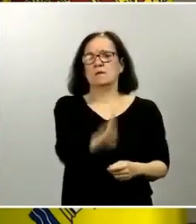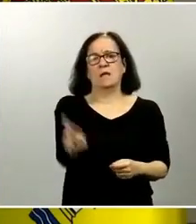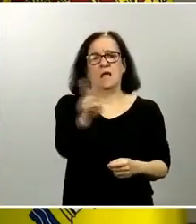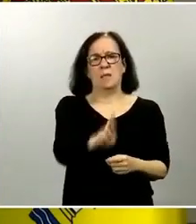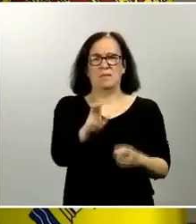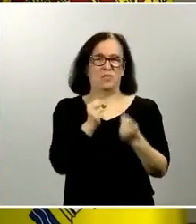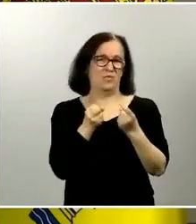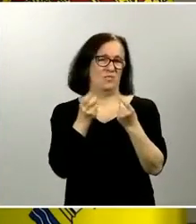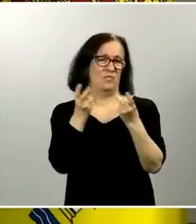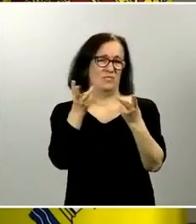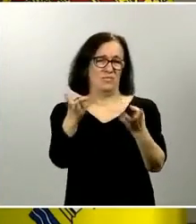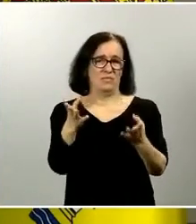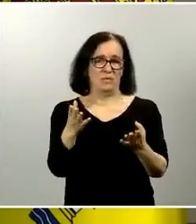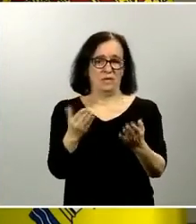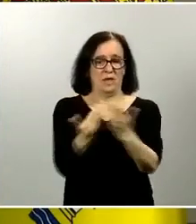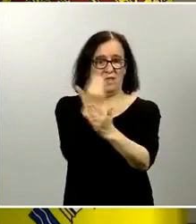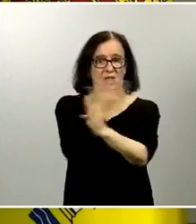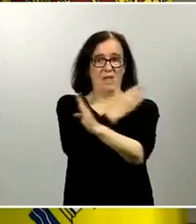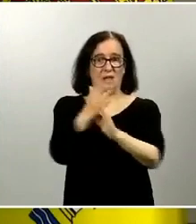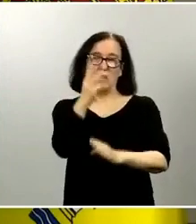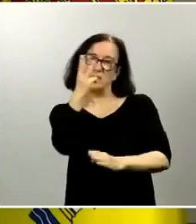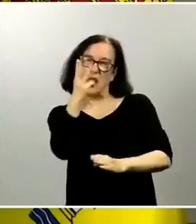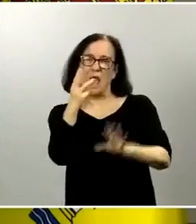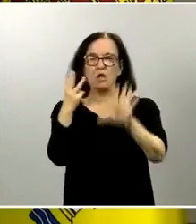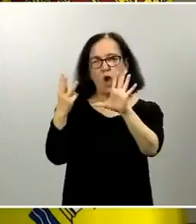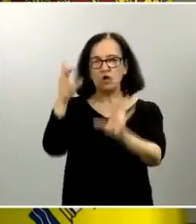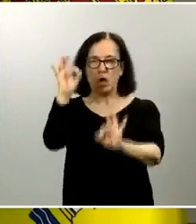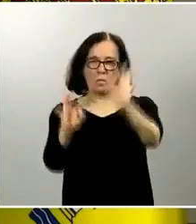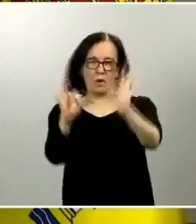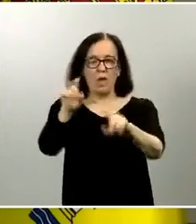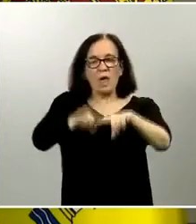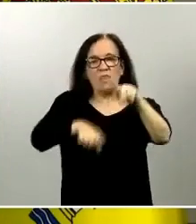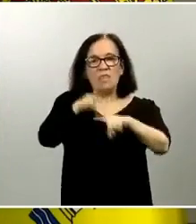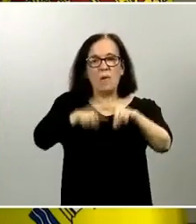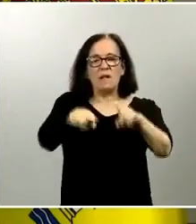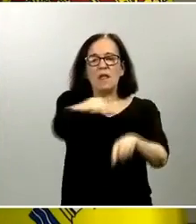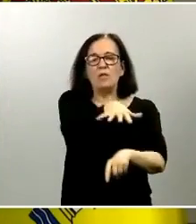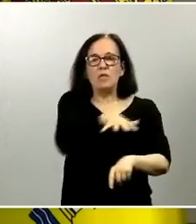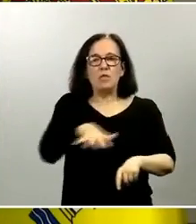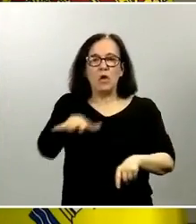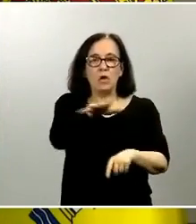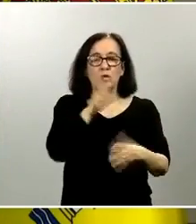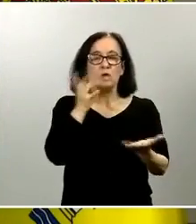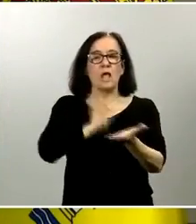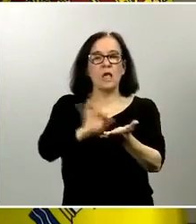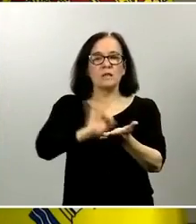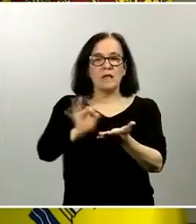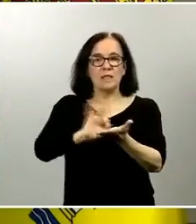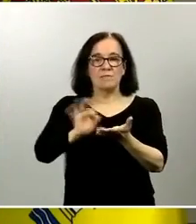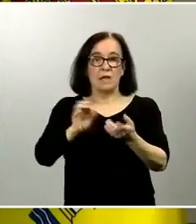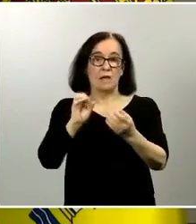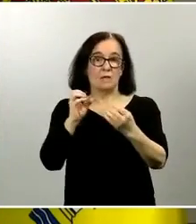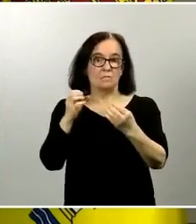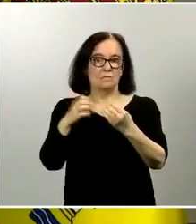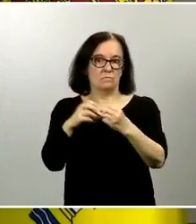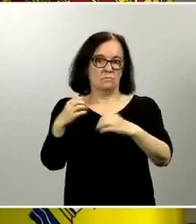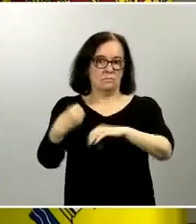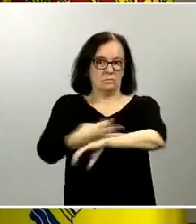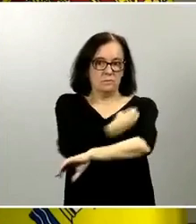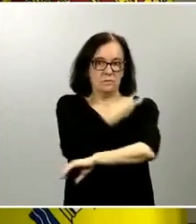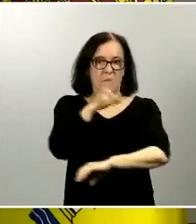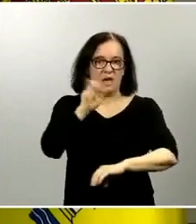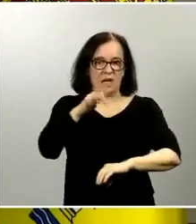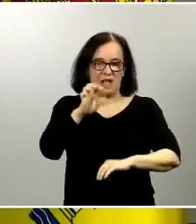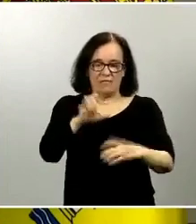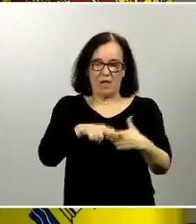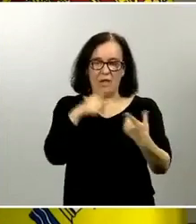estos últimos días entre un 3 y un 8% en función de los núcleos en los servicios comerciales de Renfe tienen una utilización de